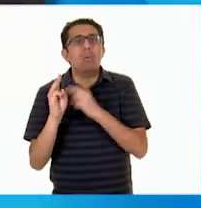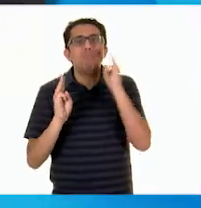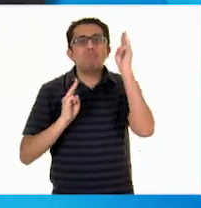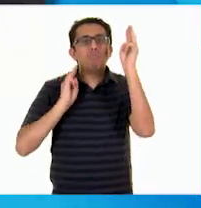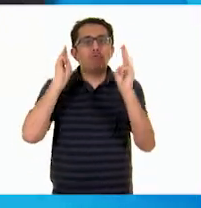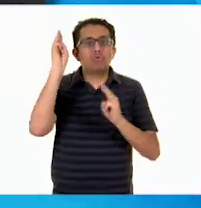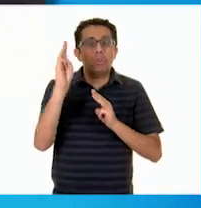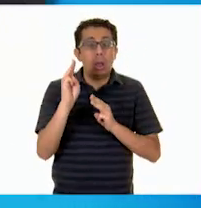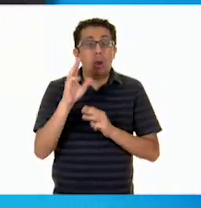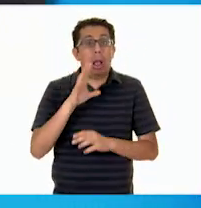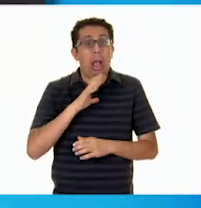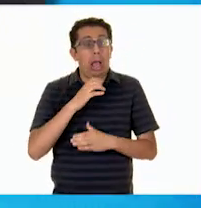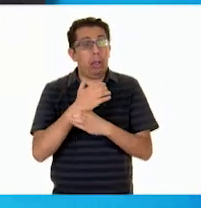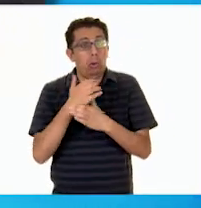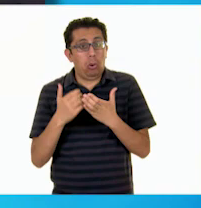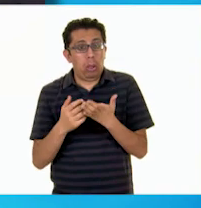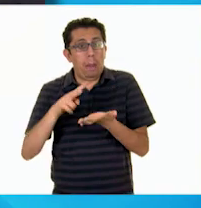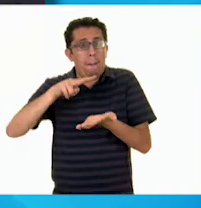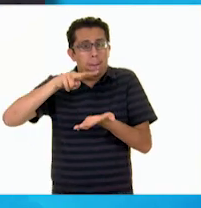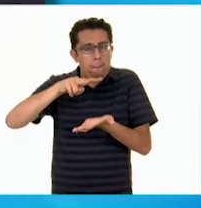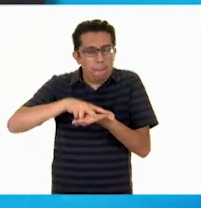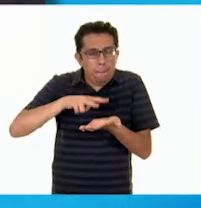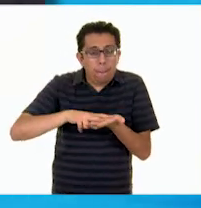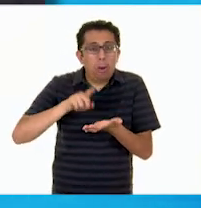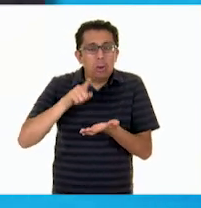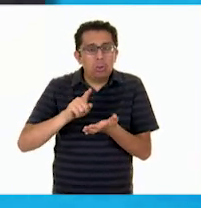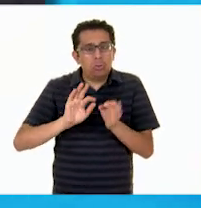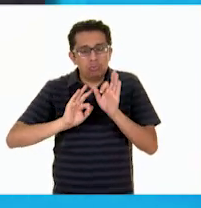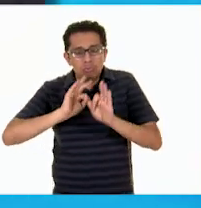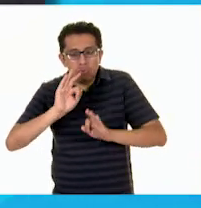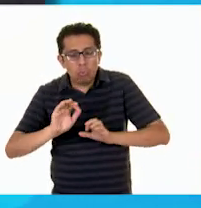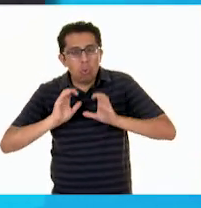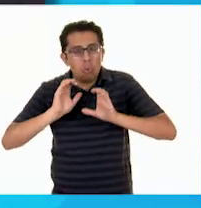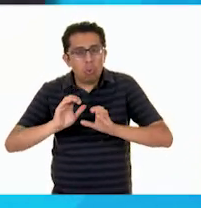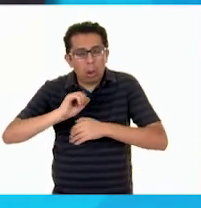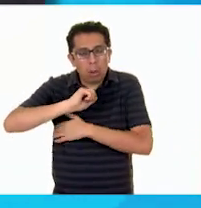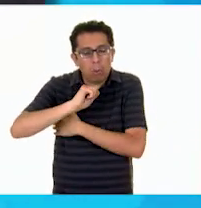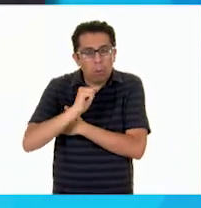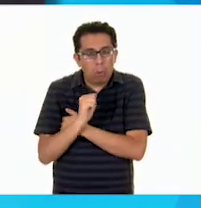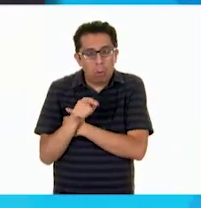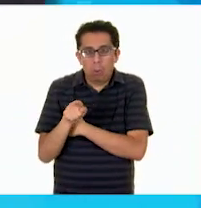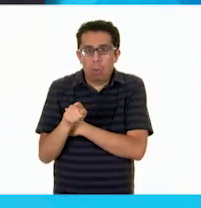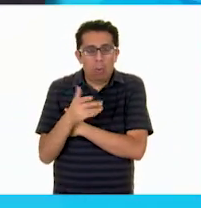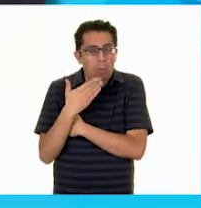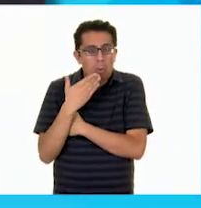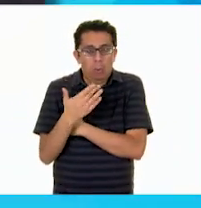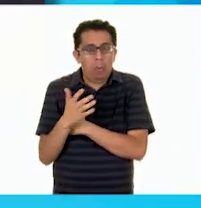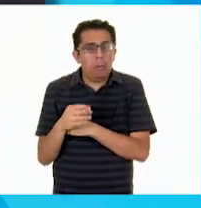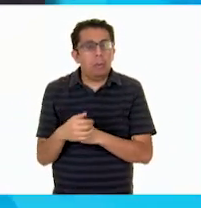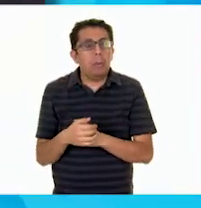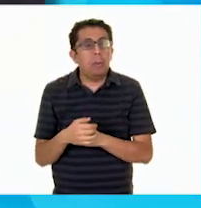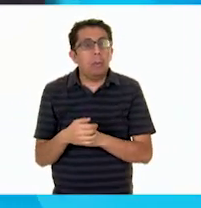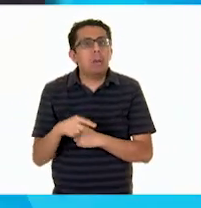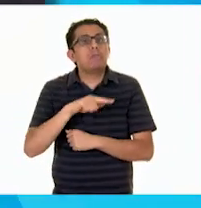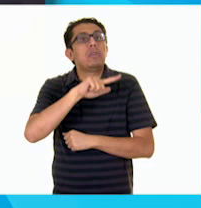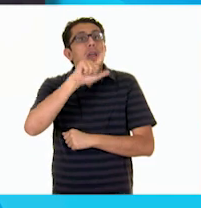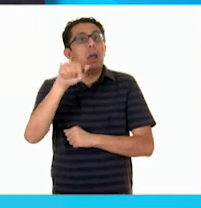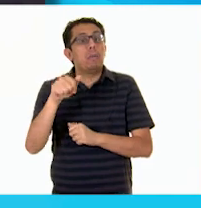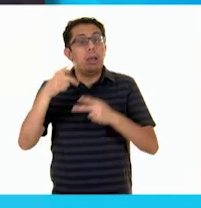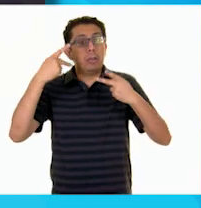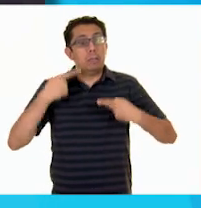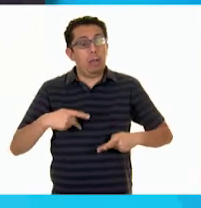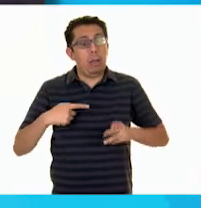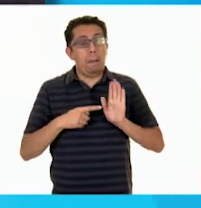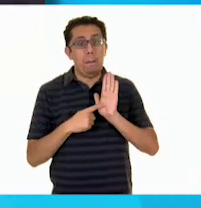objetos de mucho valor, los cuida, los conserva, para que estén en las mejores condiciones y los muestra a la